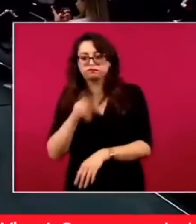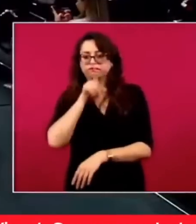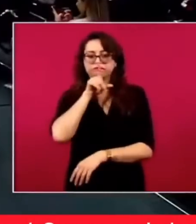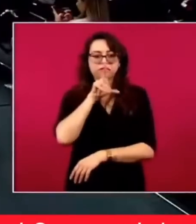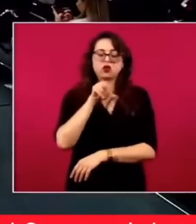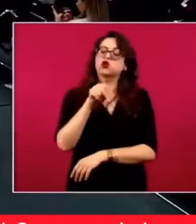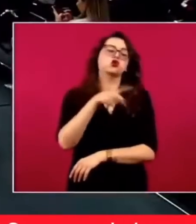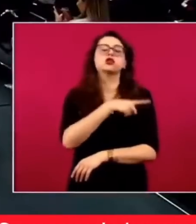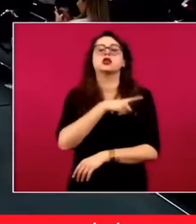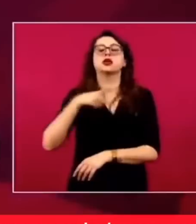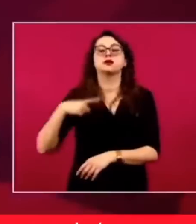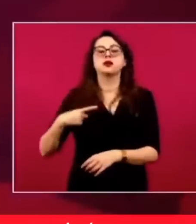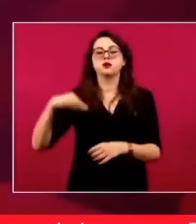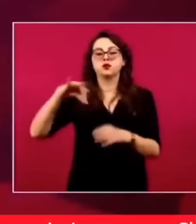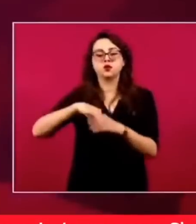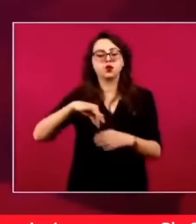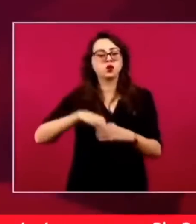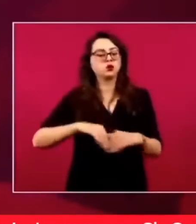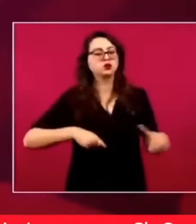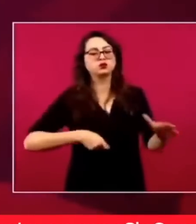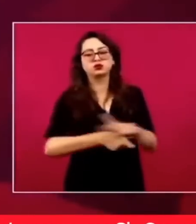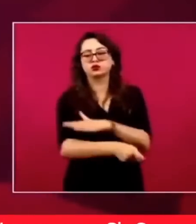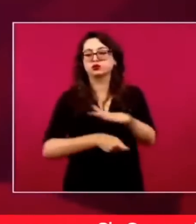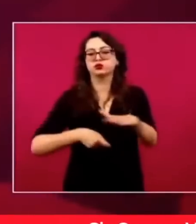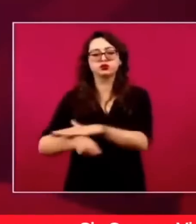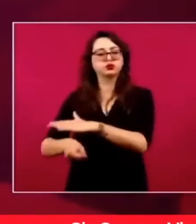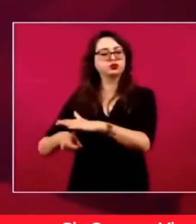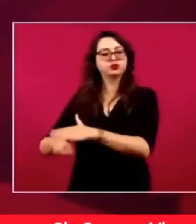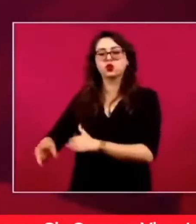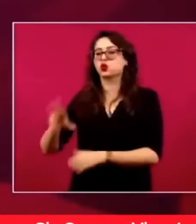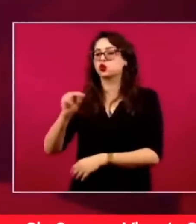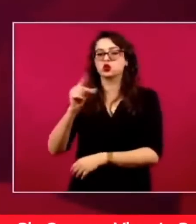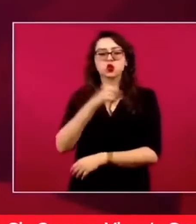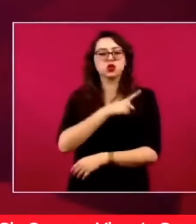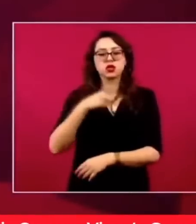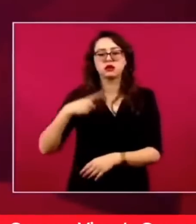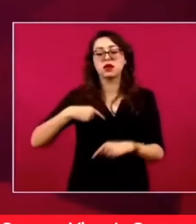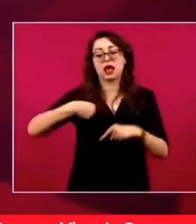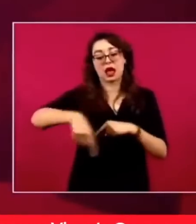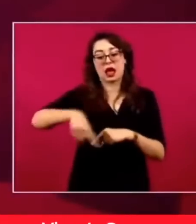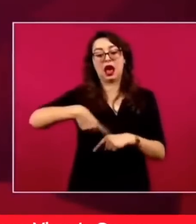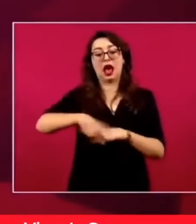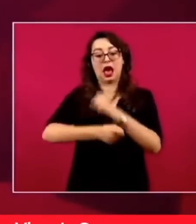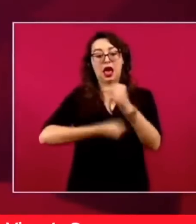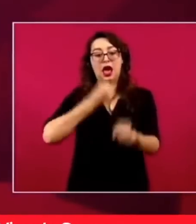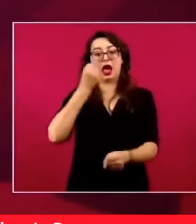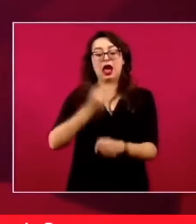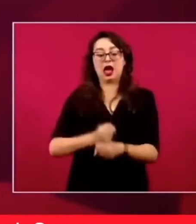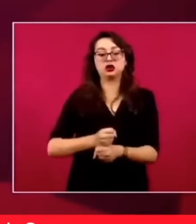Ahora que hay elecciones en el Estado de México, en Coahuila,